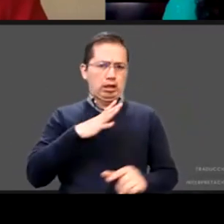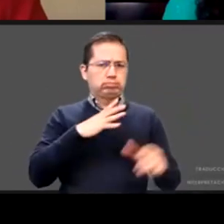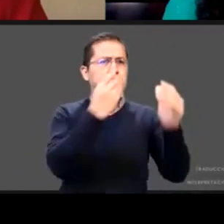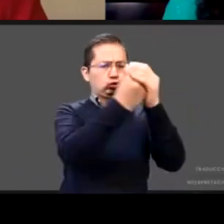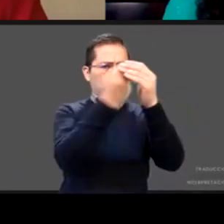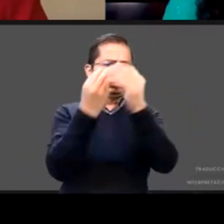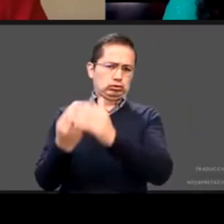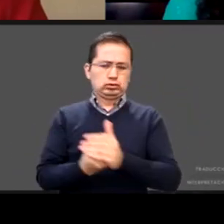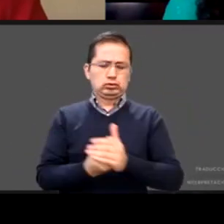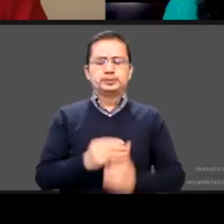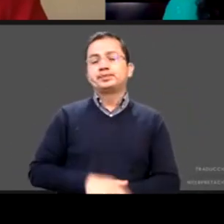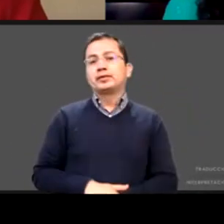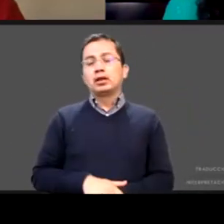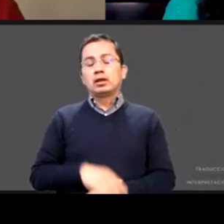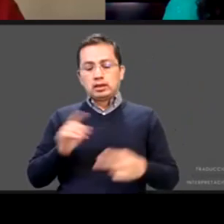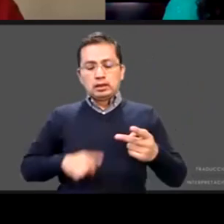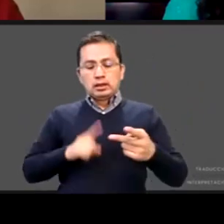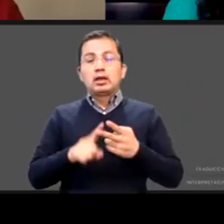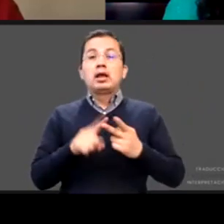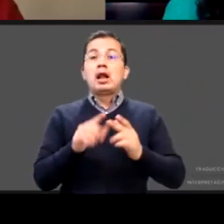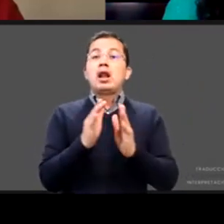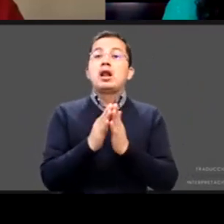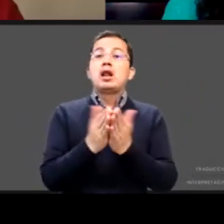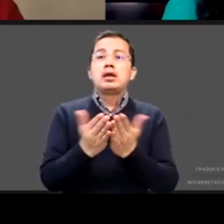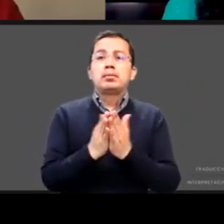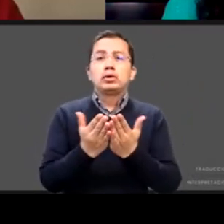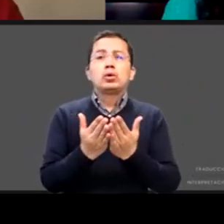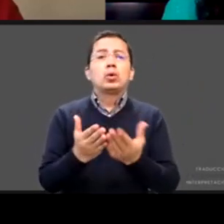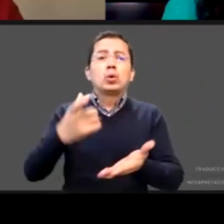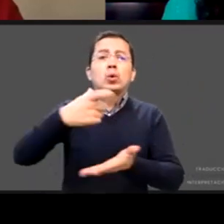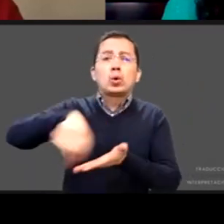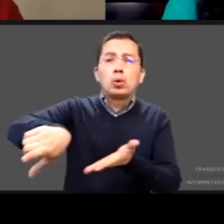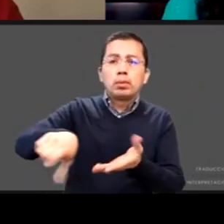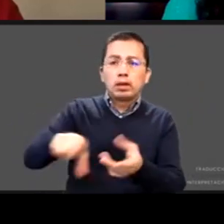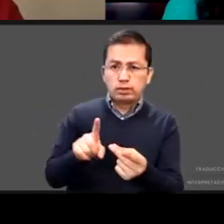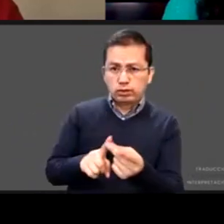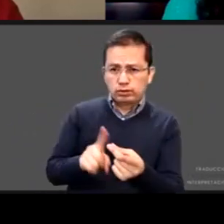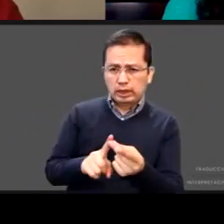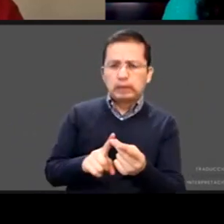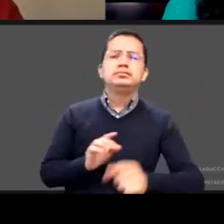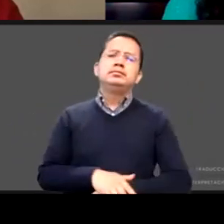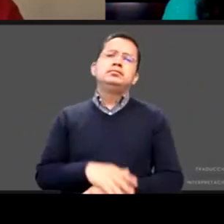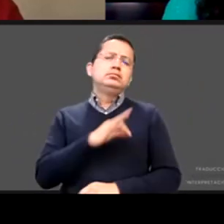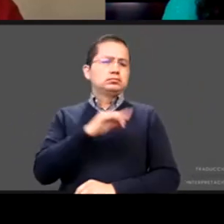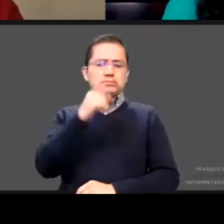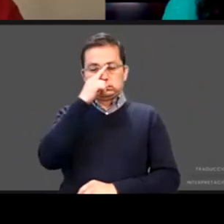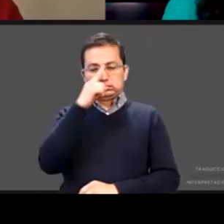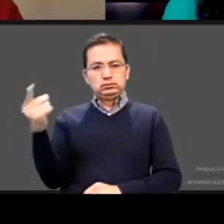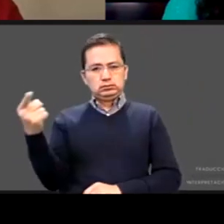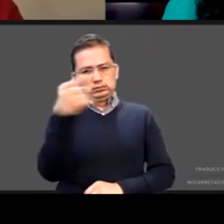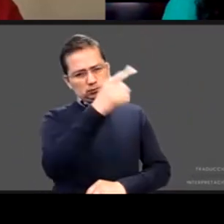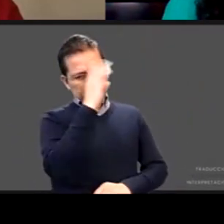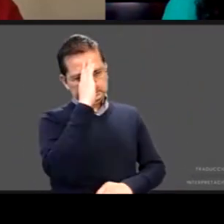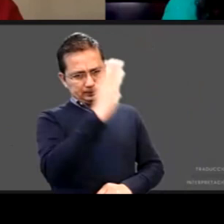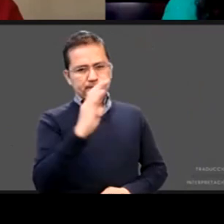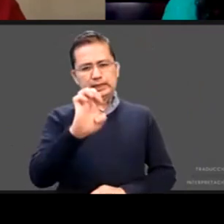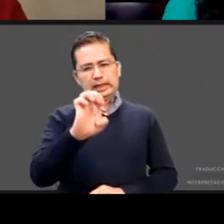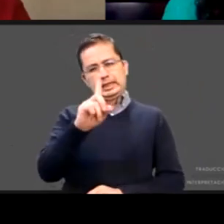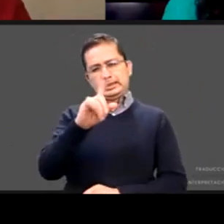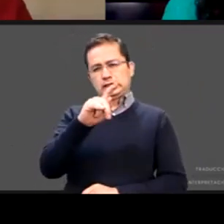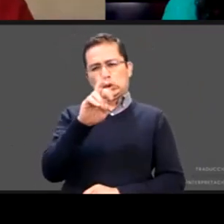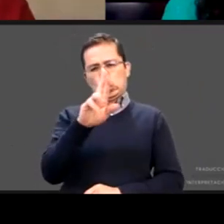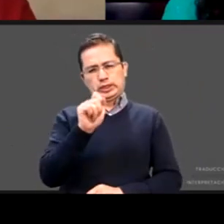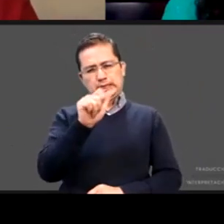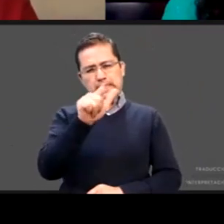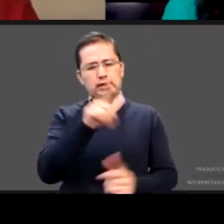refiere a los libros y dónde adquirirlos en primer lugar directamente con la editorial que los esto publicó